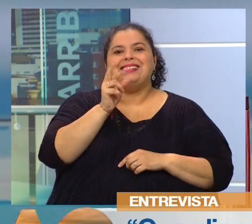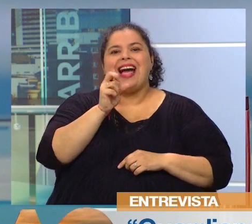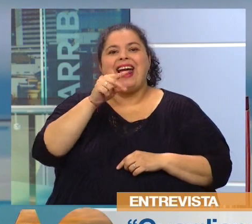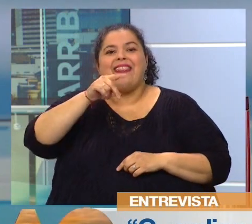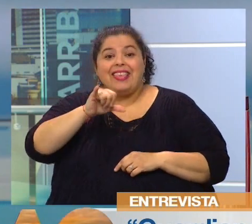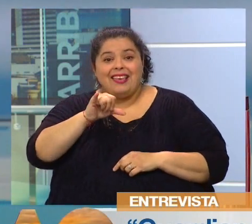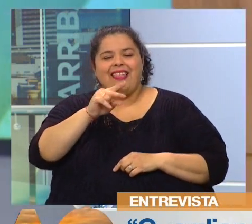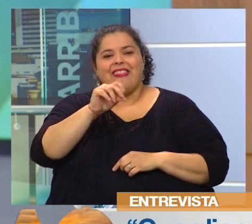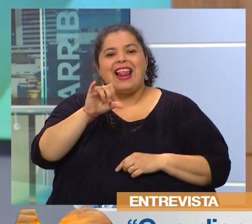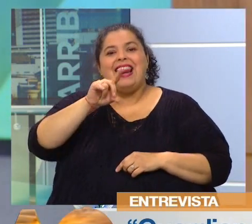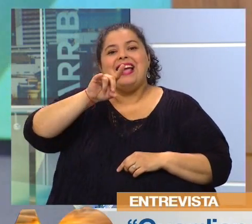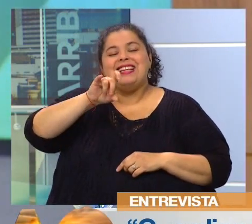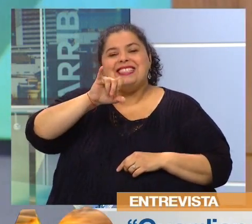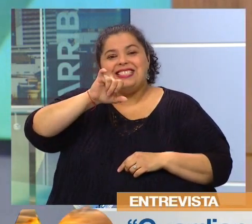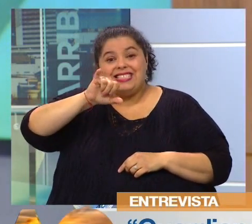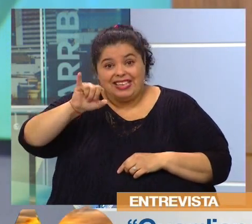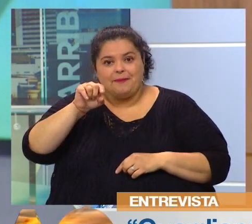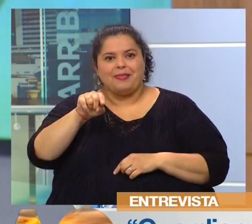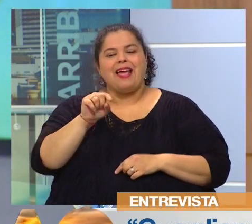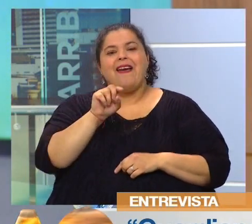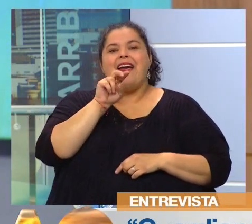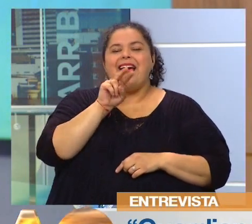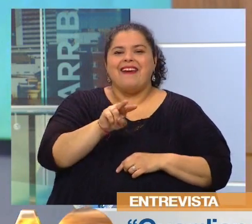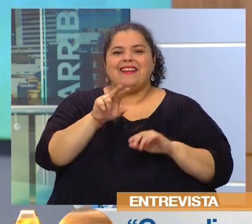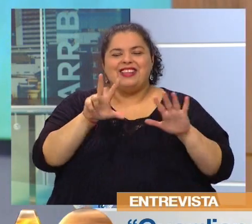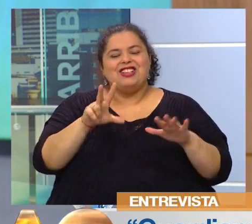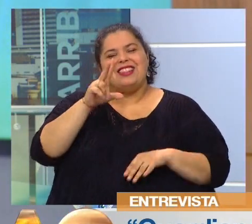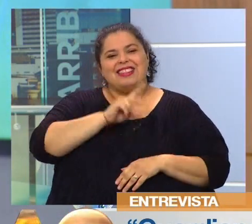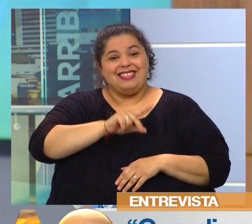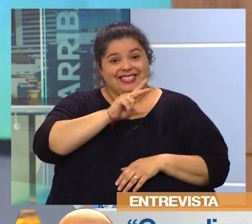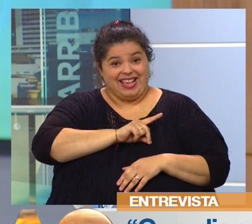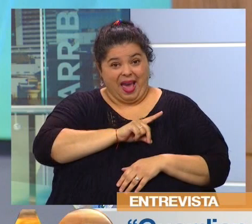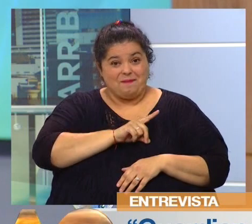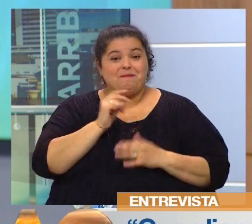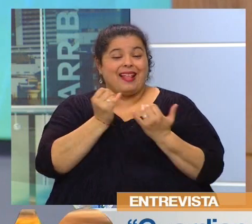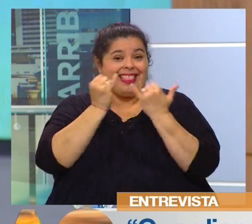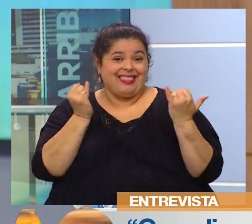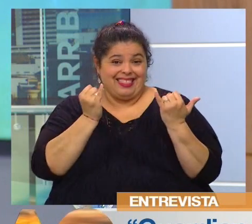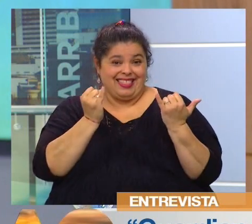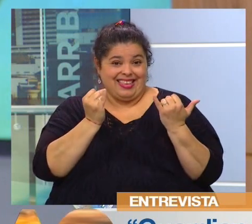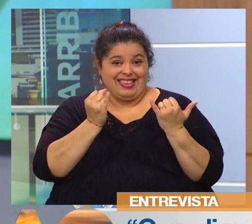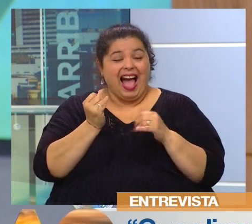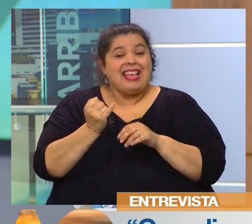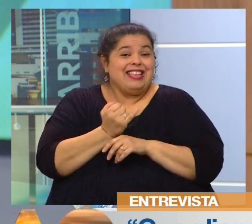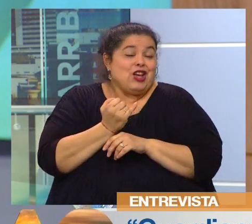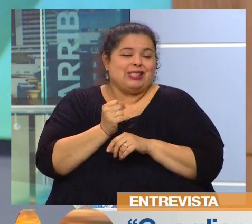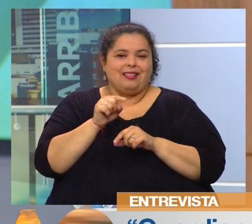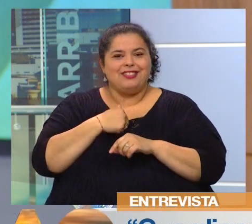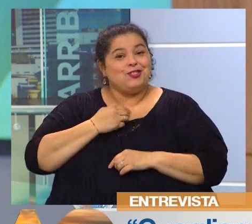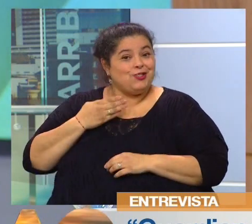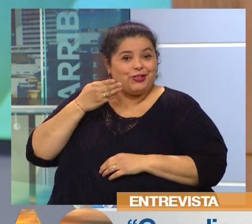Sí. Entonces, el 28 de diciembre, el Día de los Inocentes, voy a estar yo ahí. Una de las guardianas,